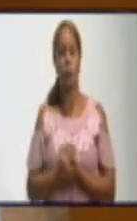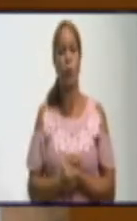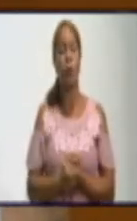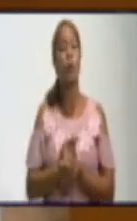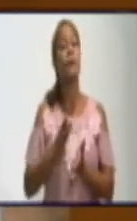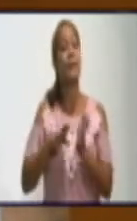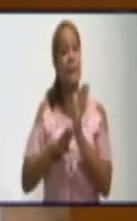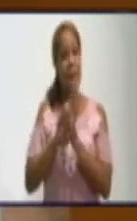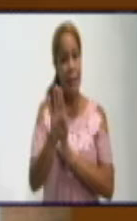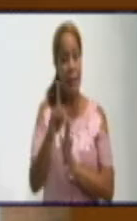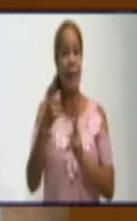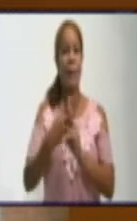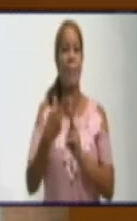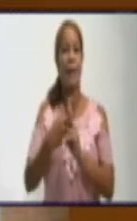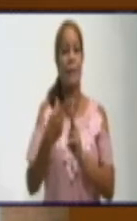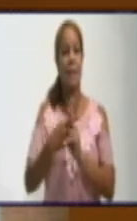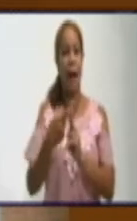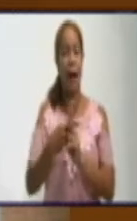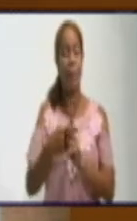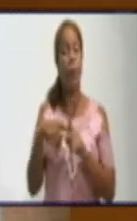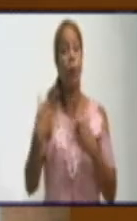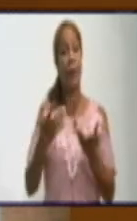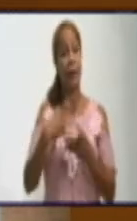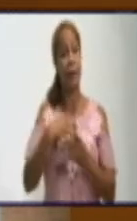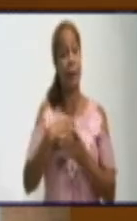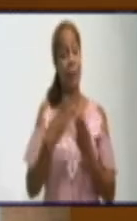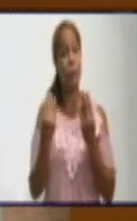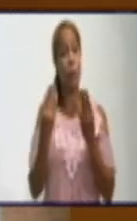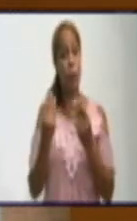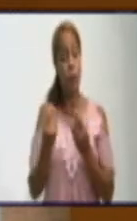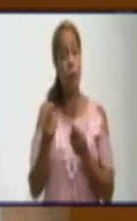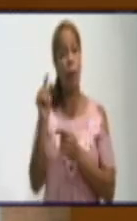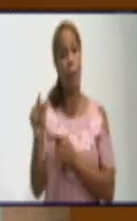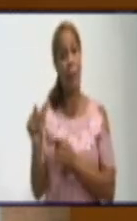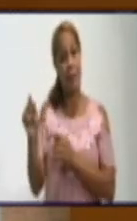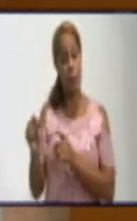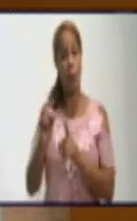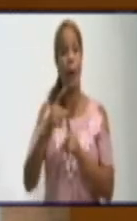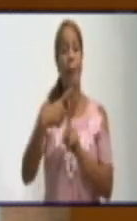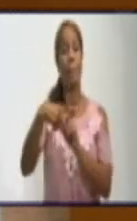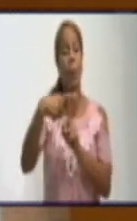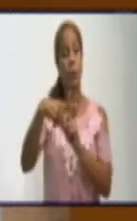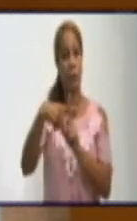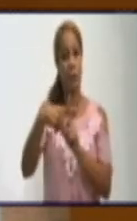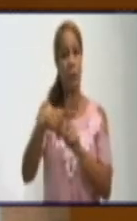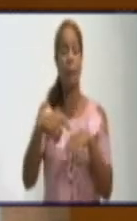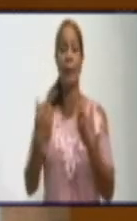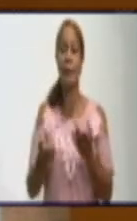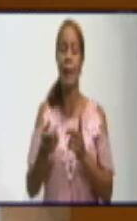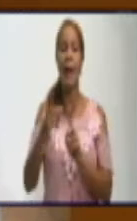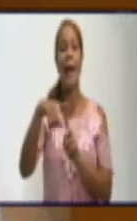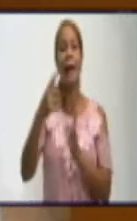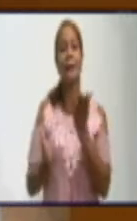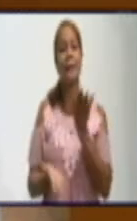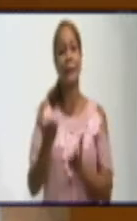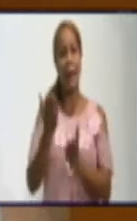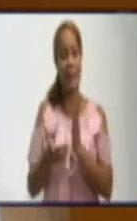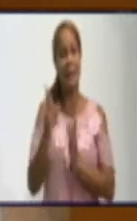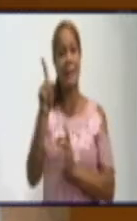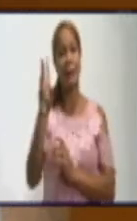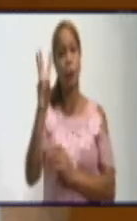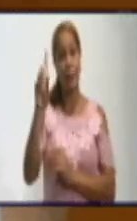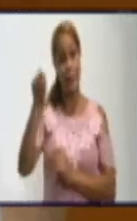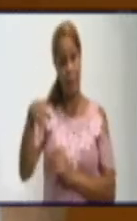Sigue siendo Bayamo el municipio que concentra la mayor cantidad de casos y ya la tasa de incidencia de Bayamo está en 137